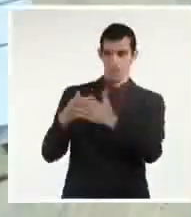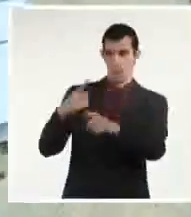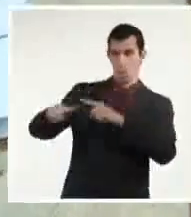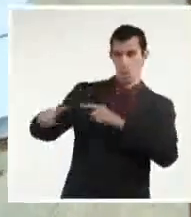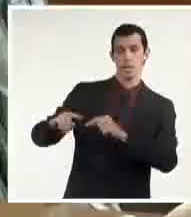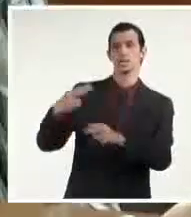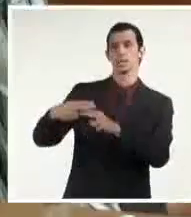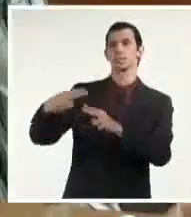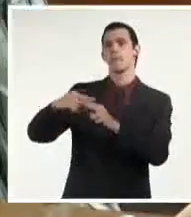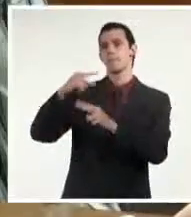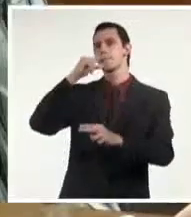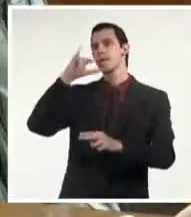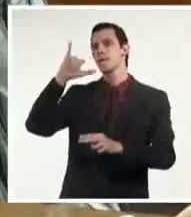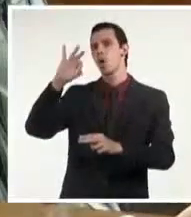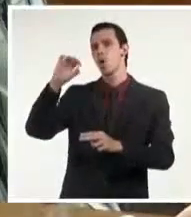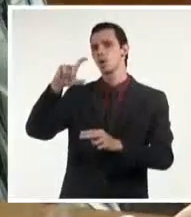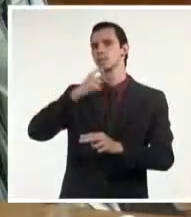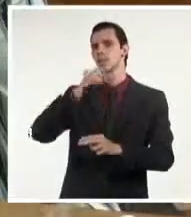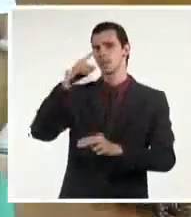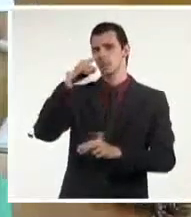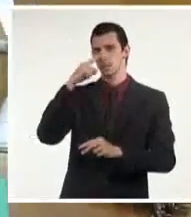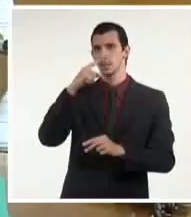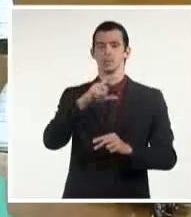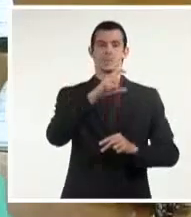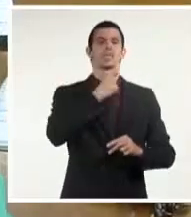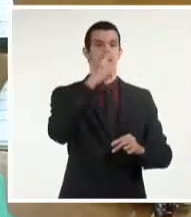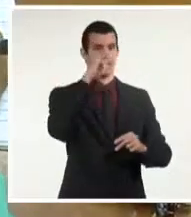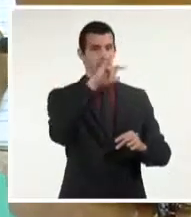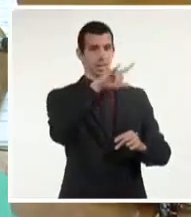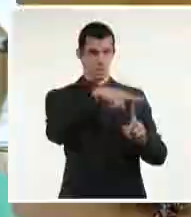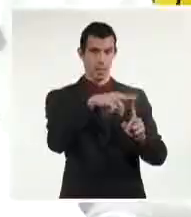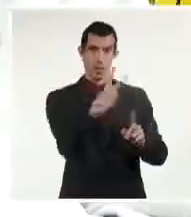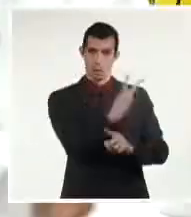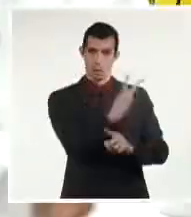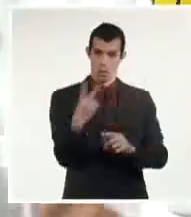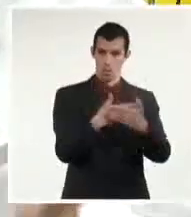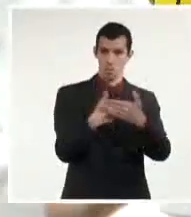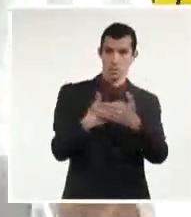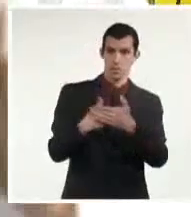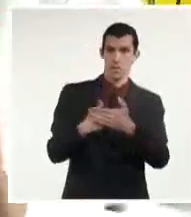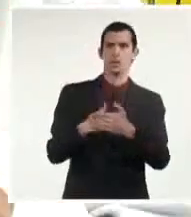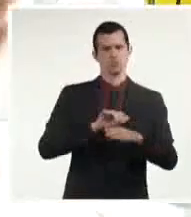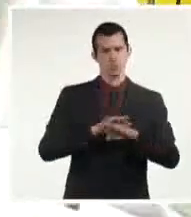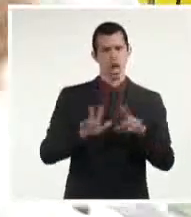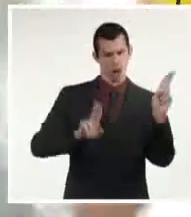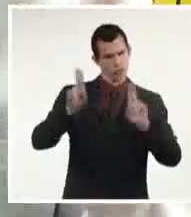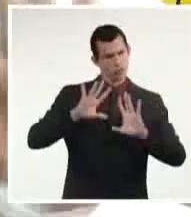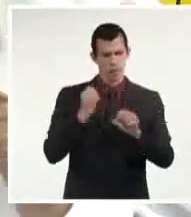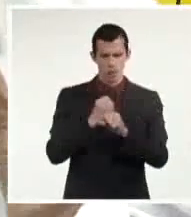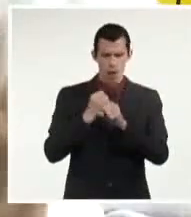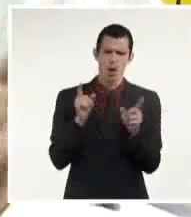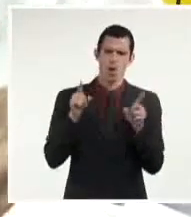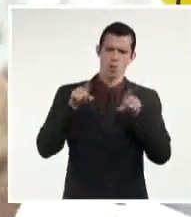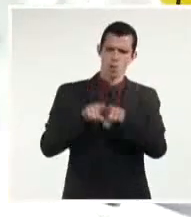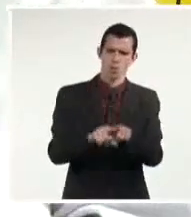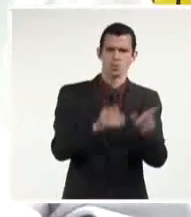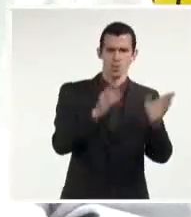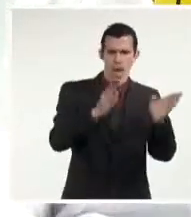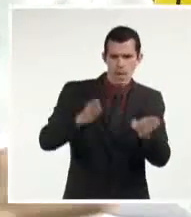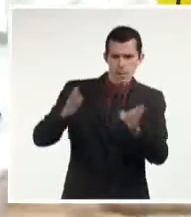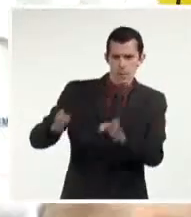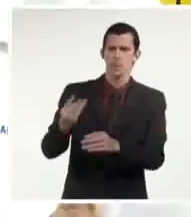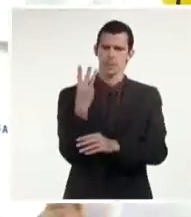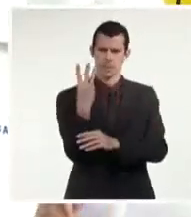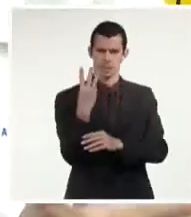han previsto fases y etapas para la formulación vacunal. El proyecto lo hemos dividido a grandes rasgos en tres